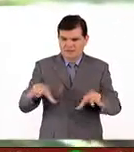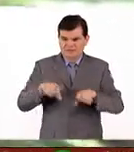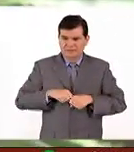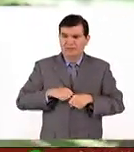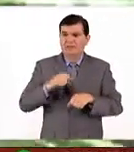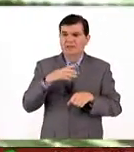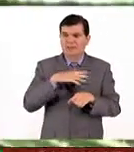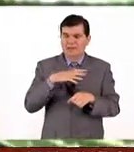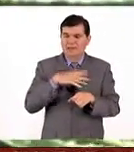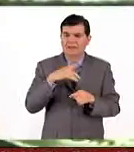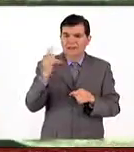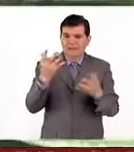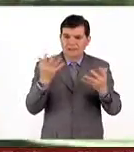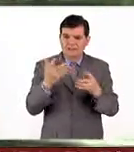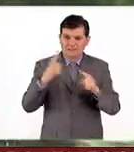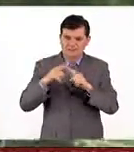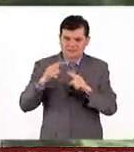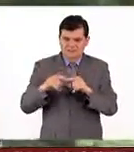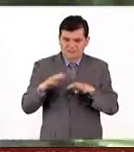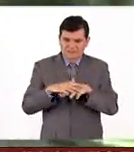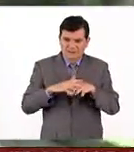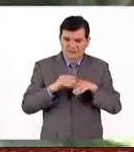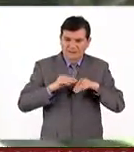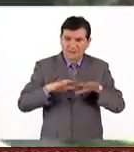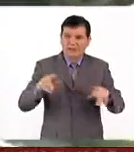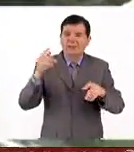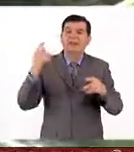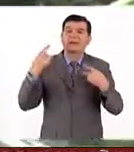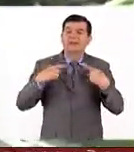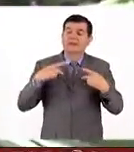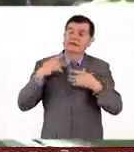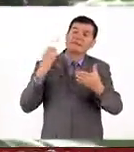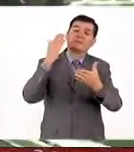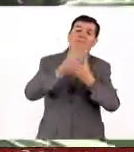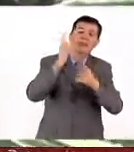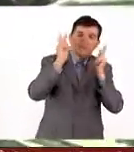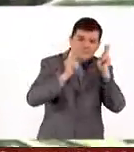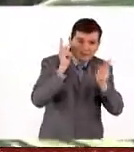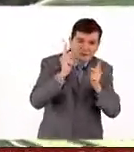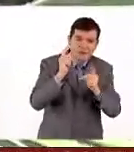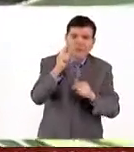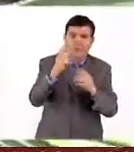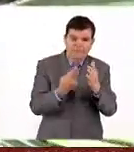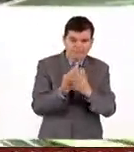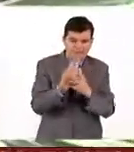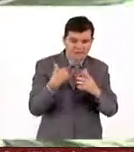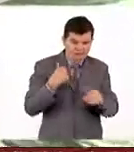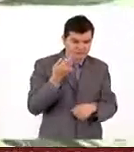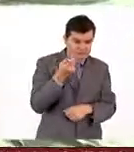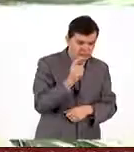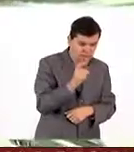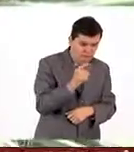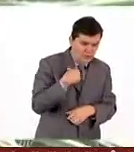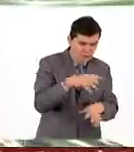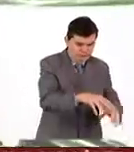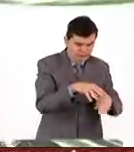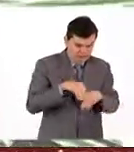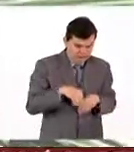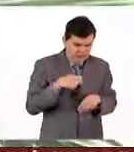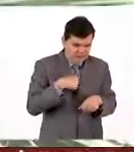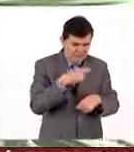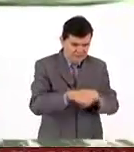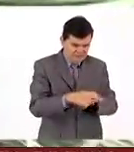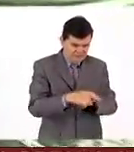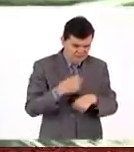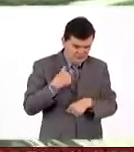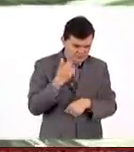estamos haciendo toda esta red donde la gente puede ir al jardín botánico, adoptar una planta mexicana que se encuentre en alguna categoría de